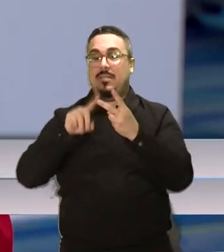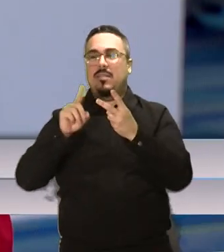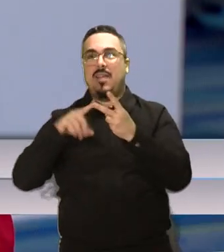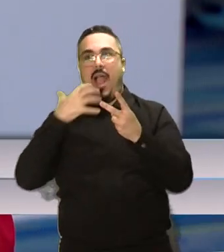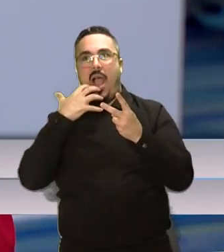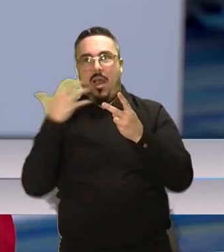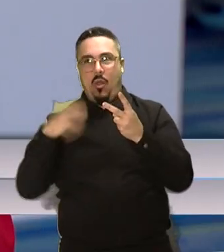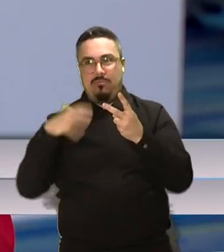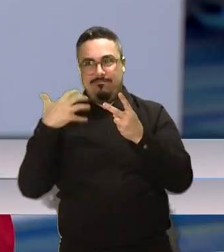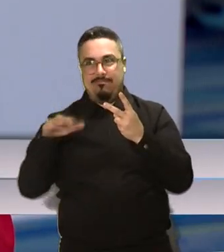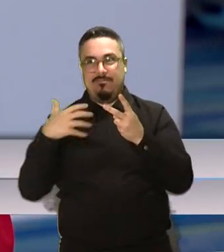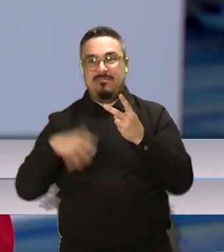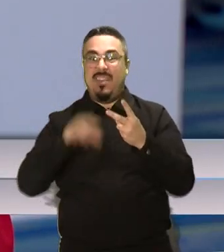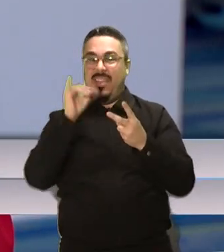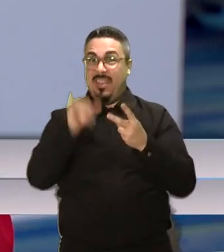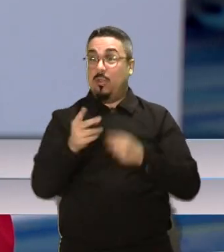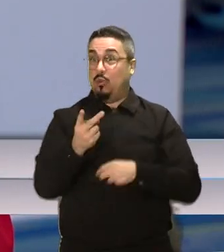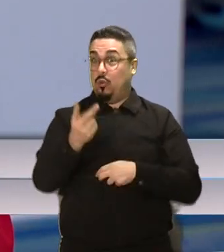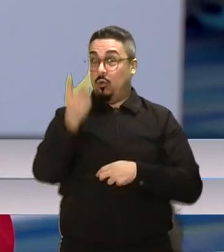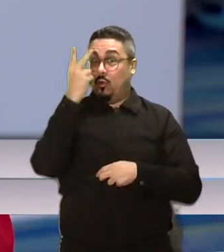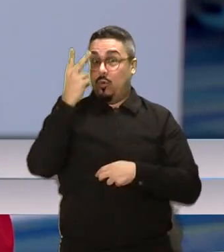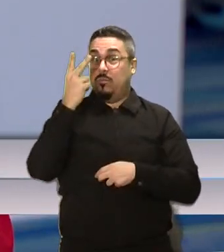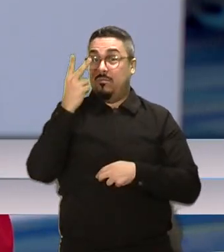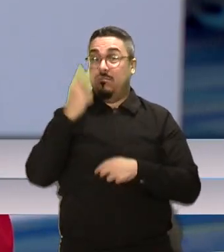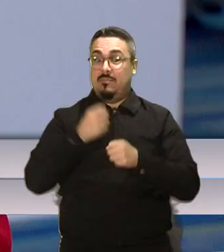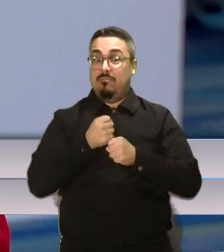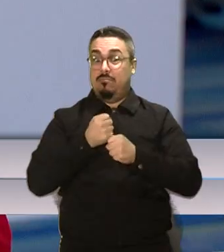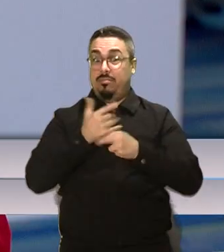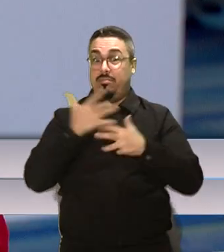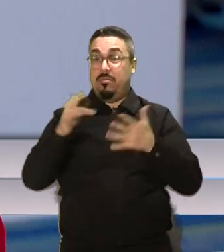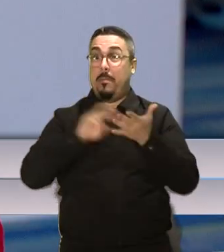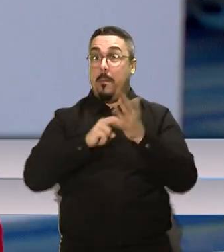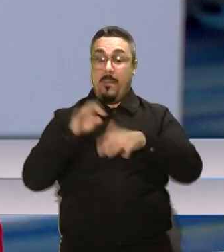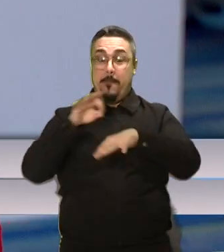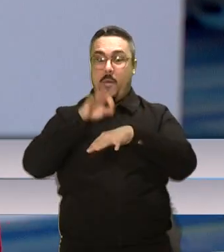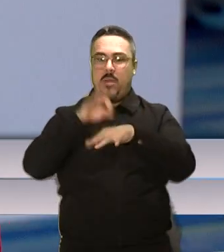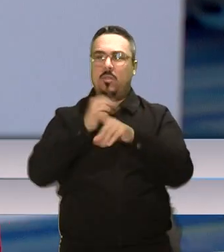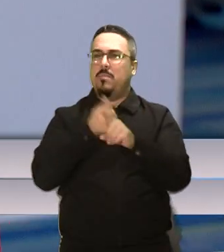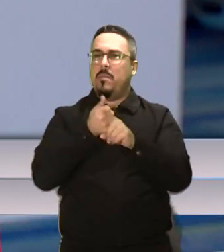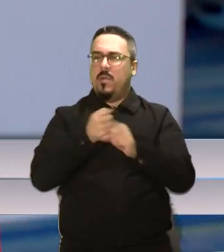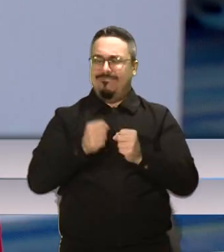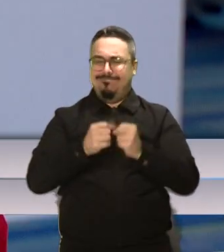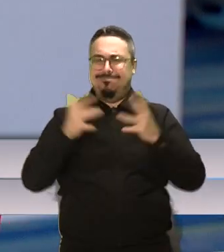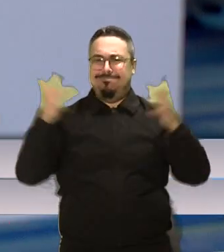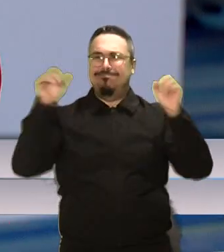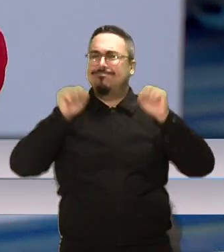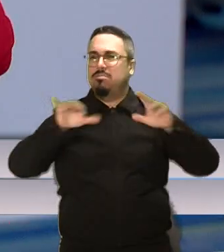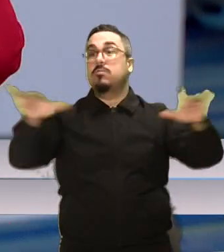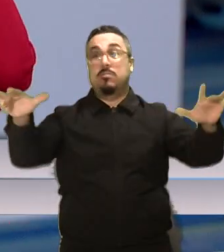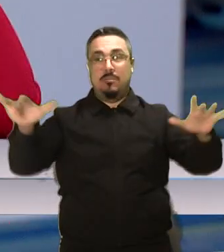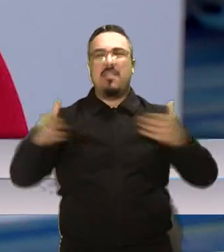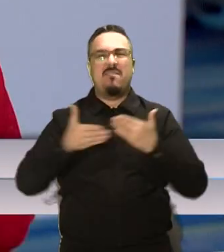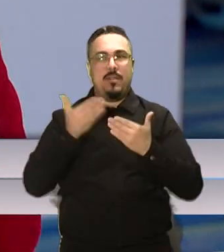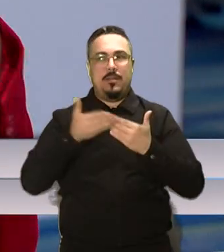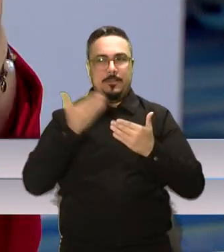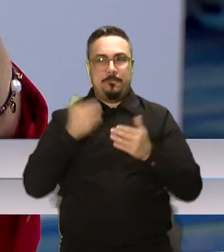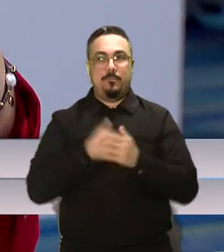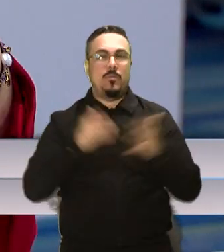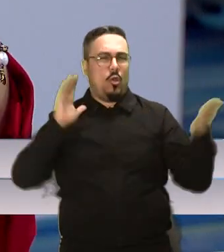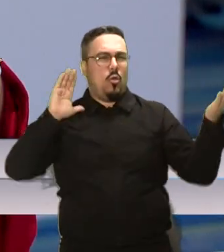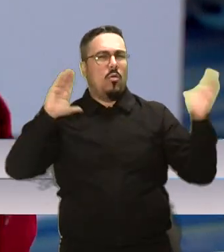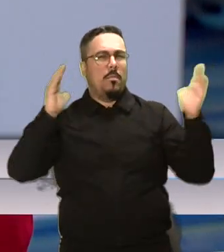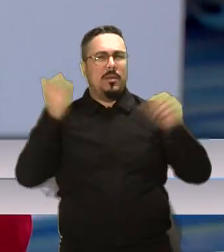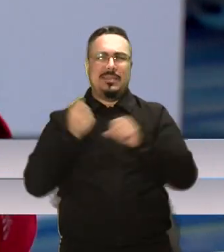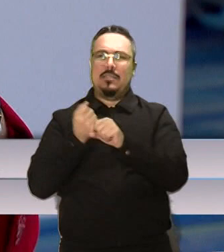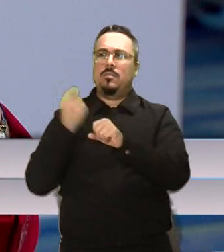factores que siempre hacen que el mosquito sea más fácil reproducirse. Lo que hemos visto este año en comparación con el año